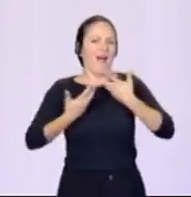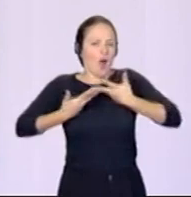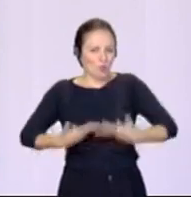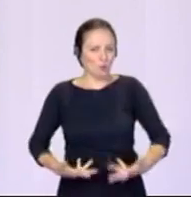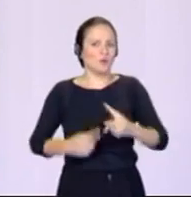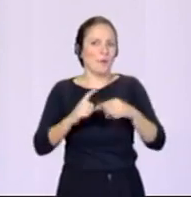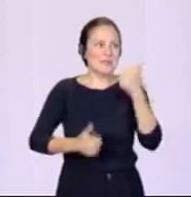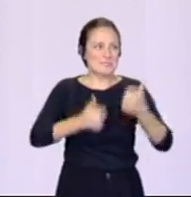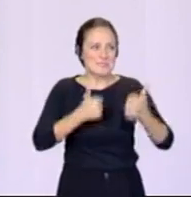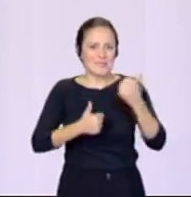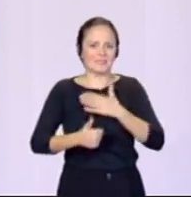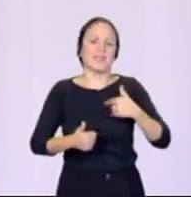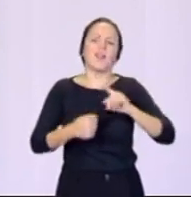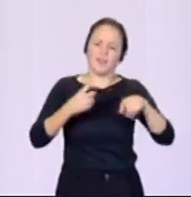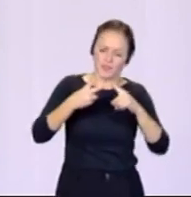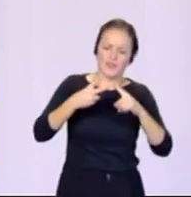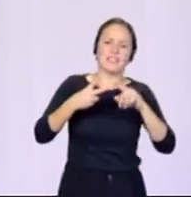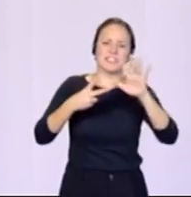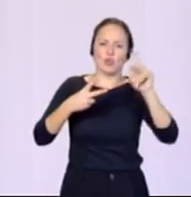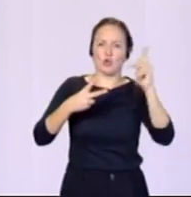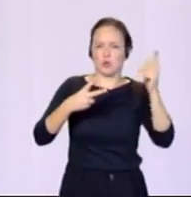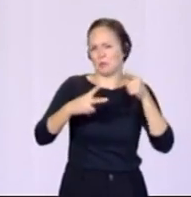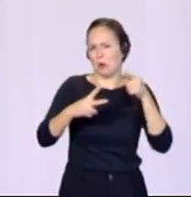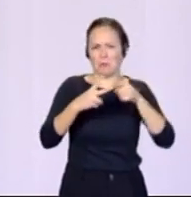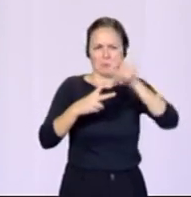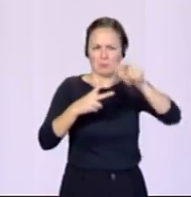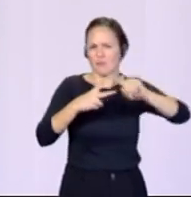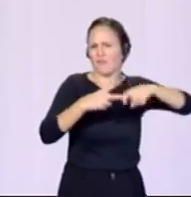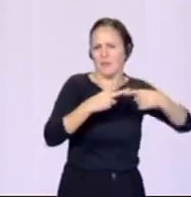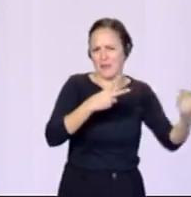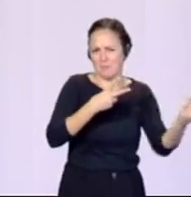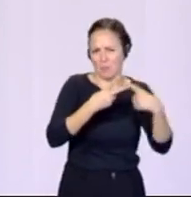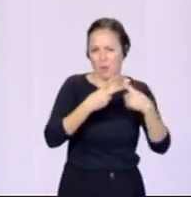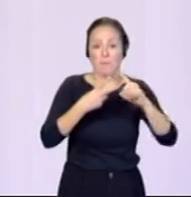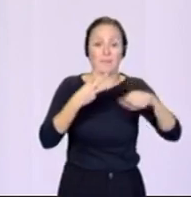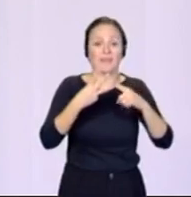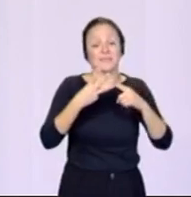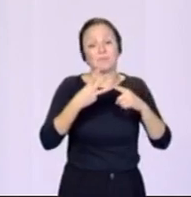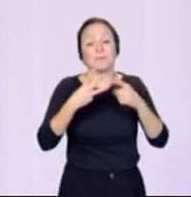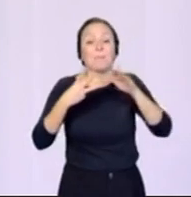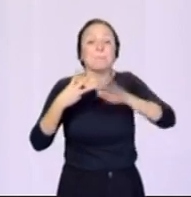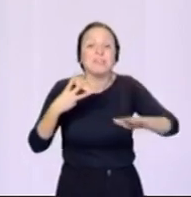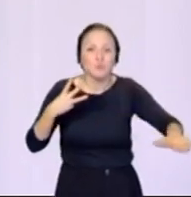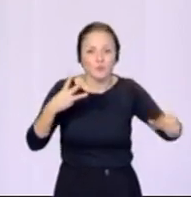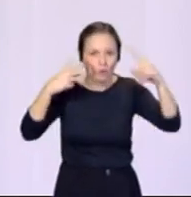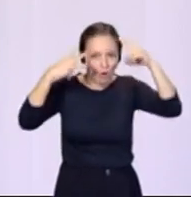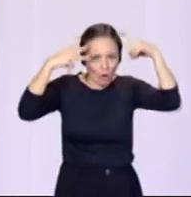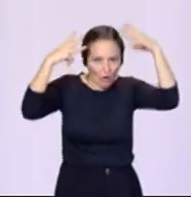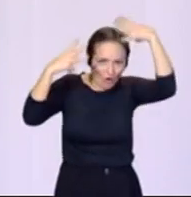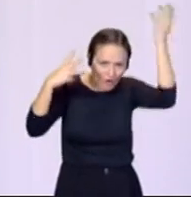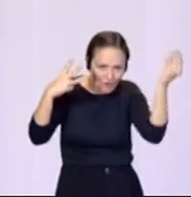ansia competitiva. Luego tenemos el 5 kilómetros más popular para que toda la familia corra. Y, por supuesto, desde Pitufo, que es la categoría más pequeña, que son los niños,